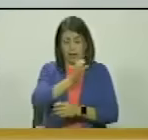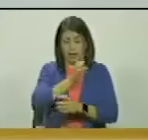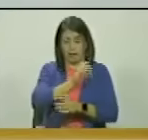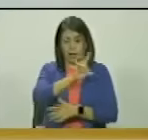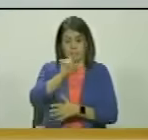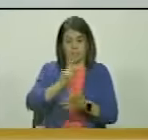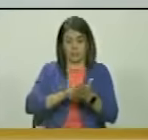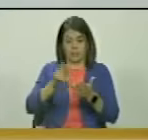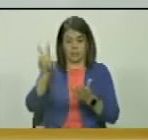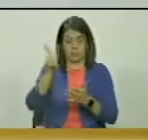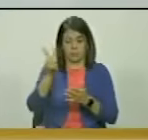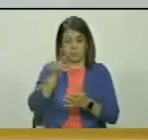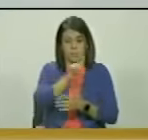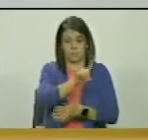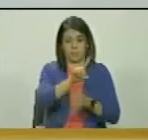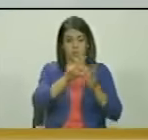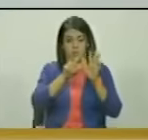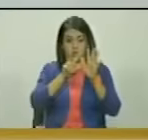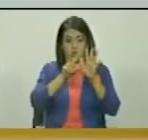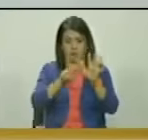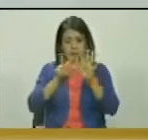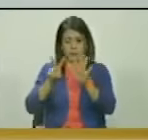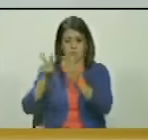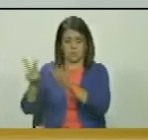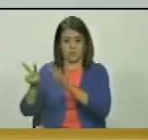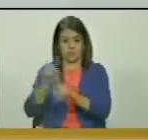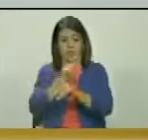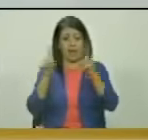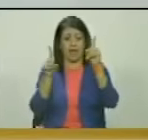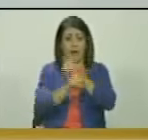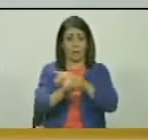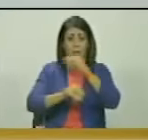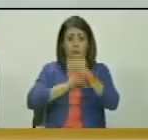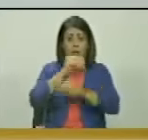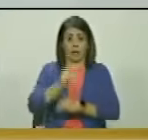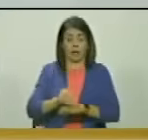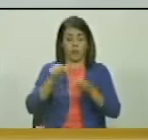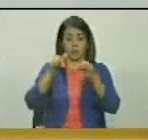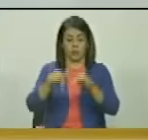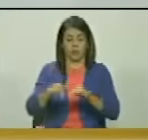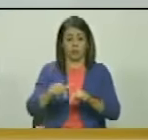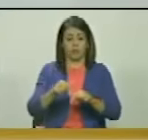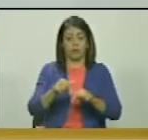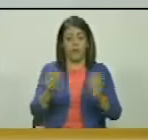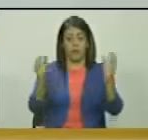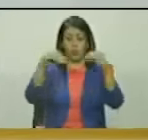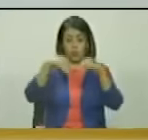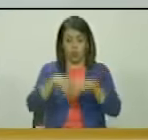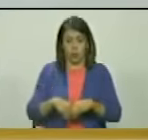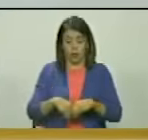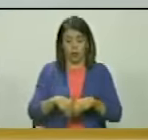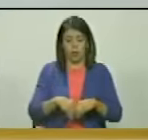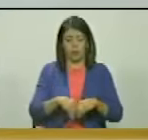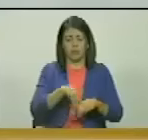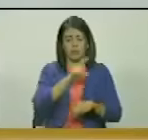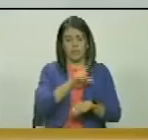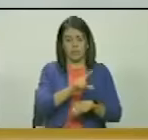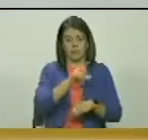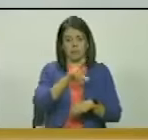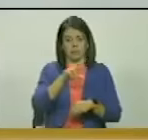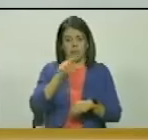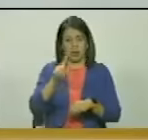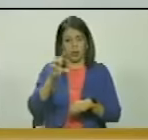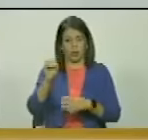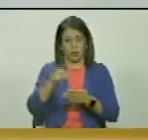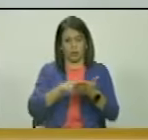Venezuela en 1777 con las modificaciones resultantes de los tratados y laudos arbitrales no